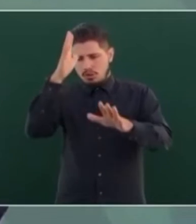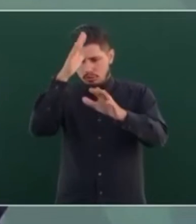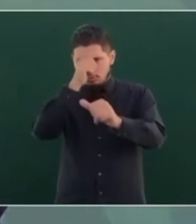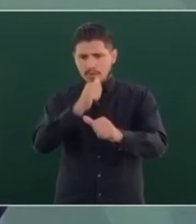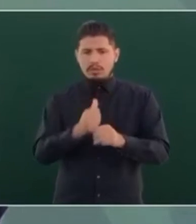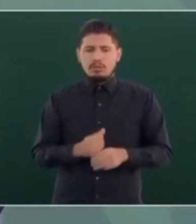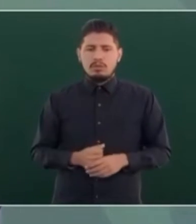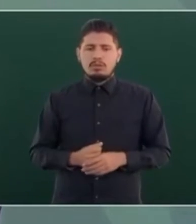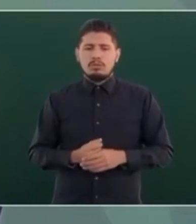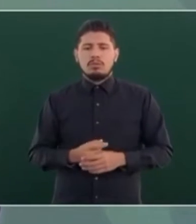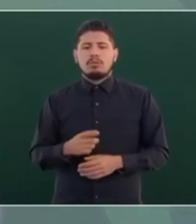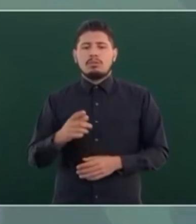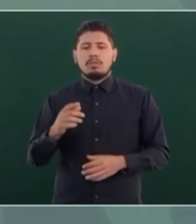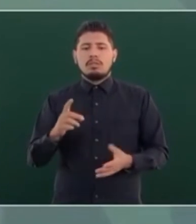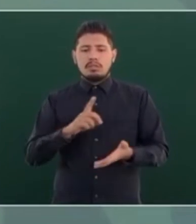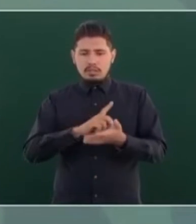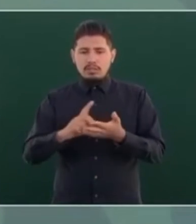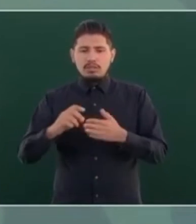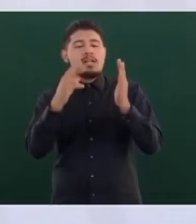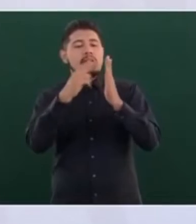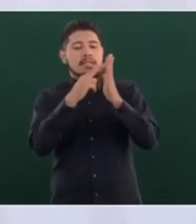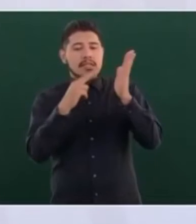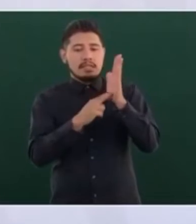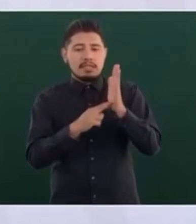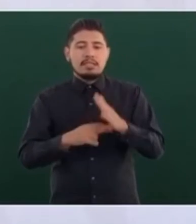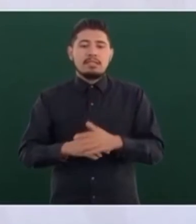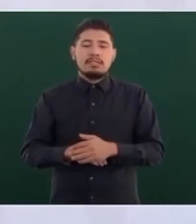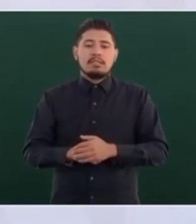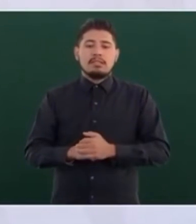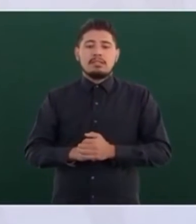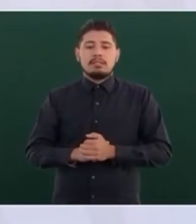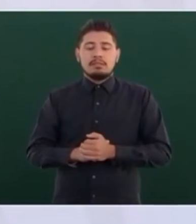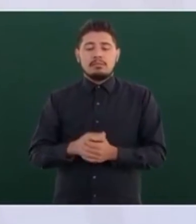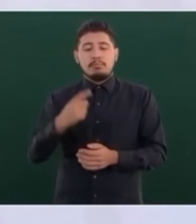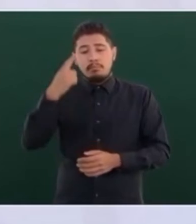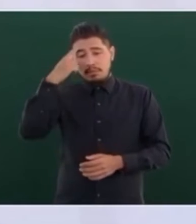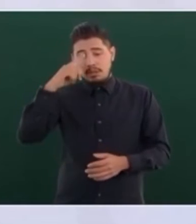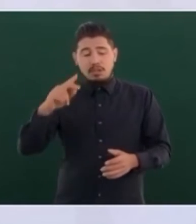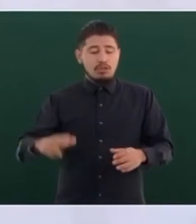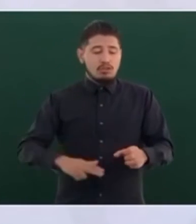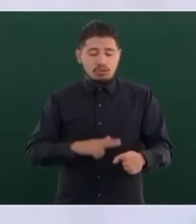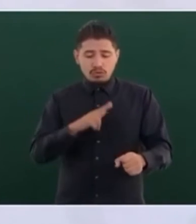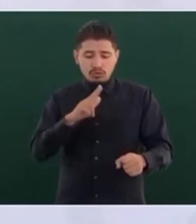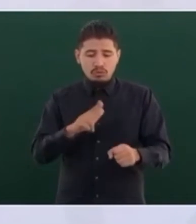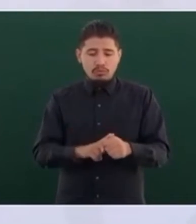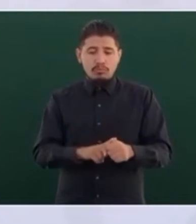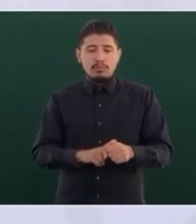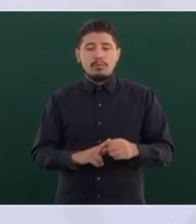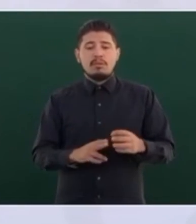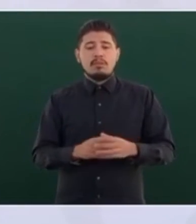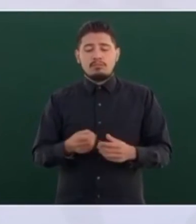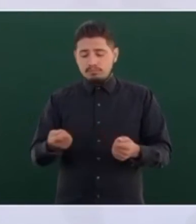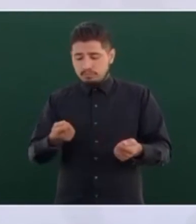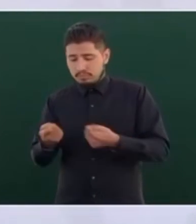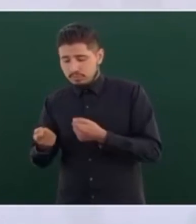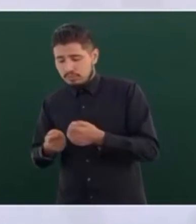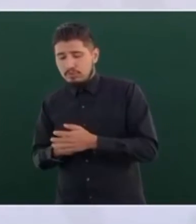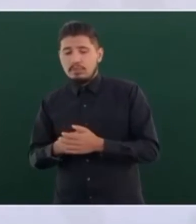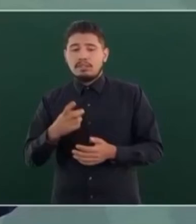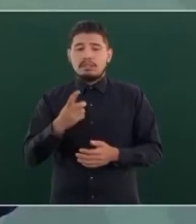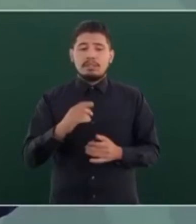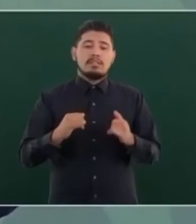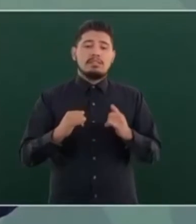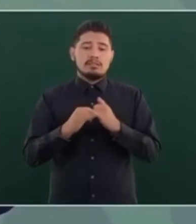tutela el derecho a la información. Cabe señalar que el INAE indicó que presentará la controversia ante la Suprema Corte de